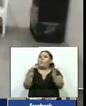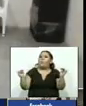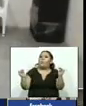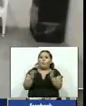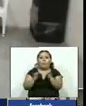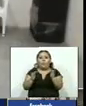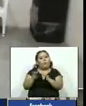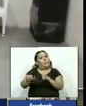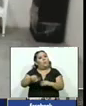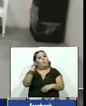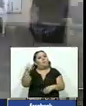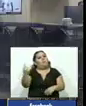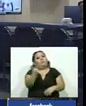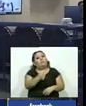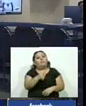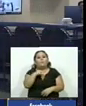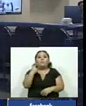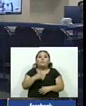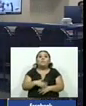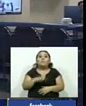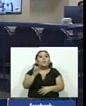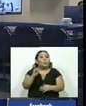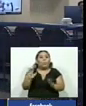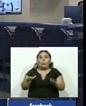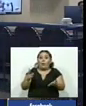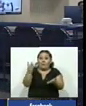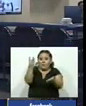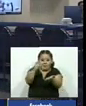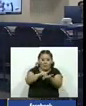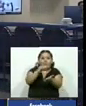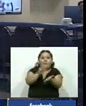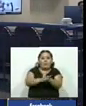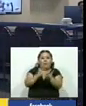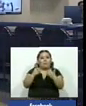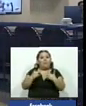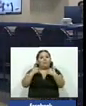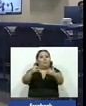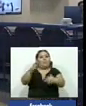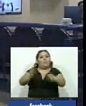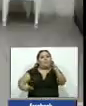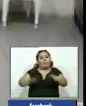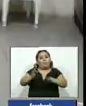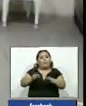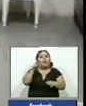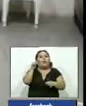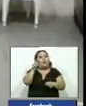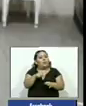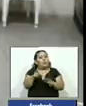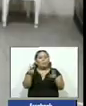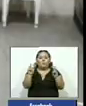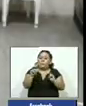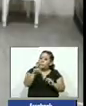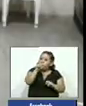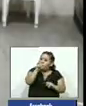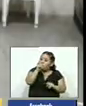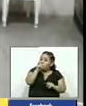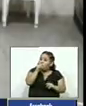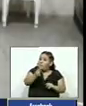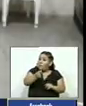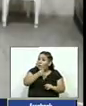contra otras víctimas no hay fecha programada para la vista pública y el caso mantiene la reserva total